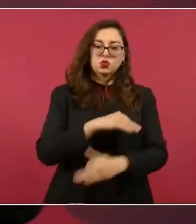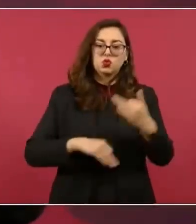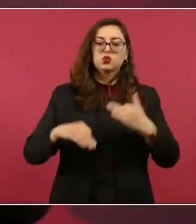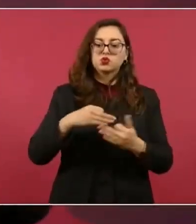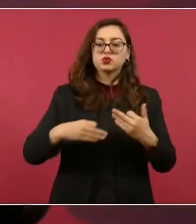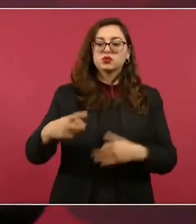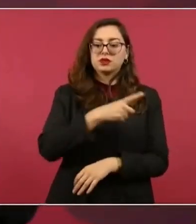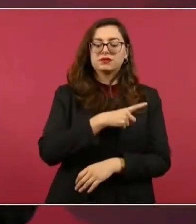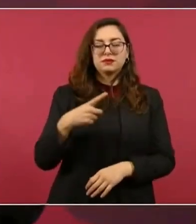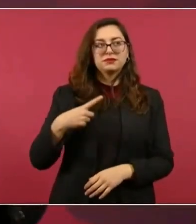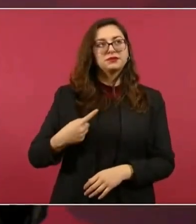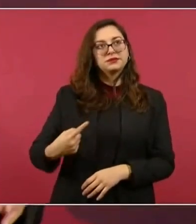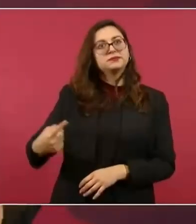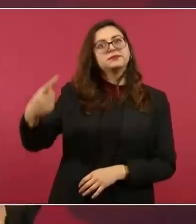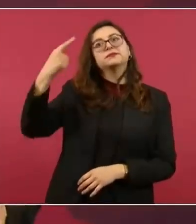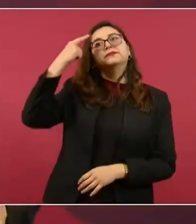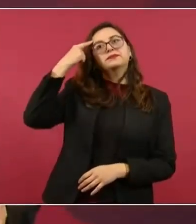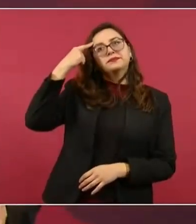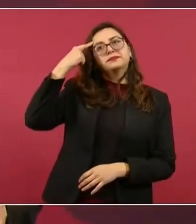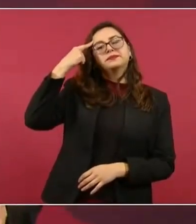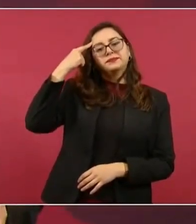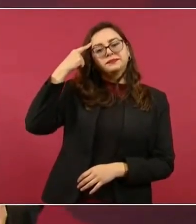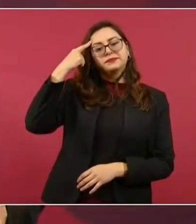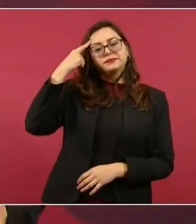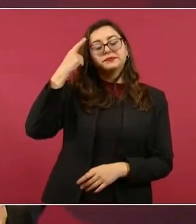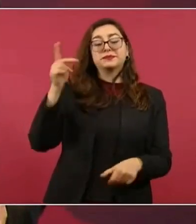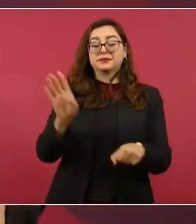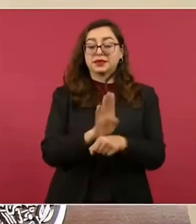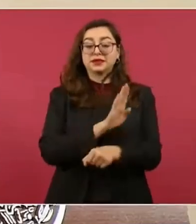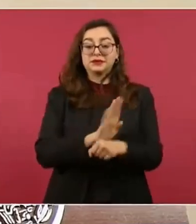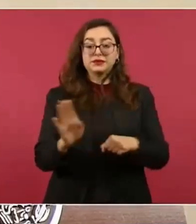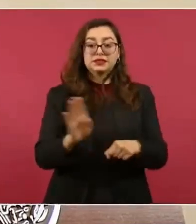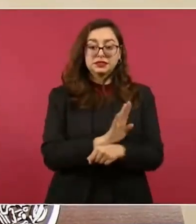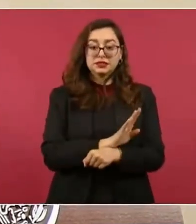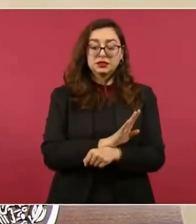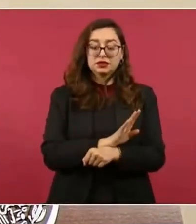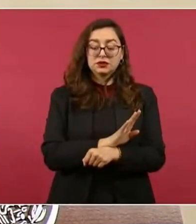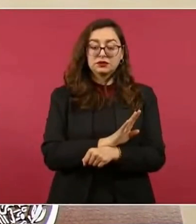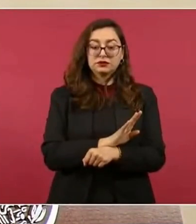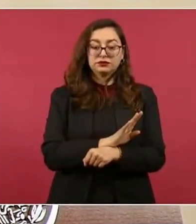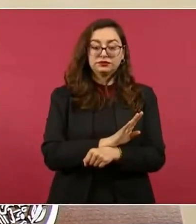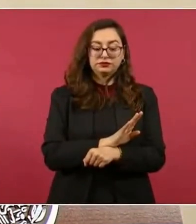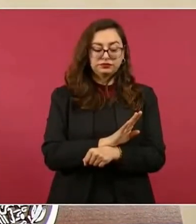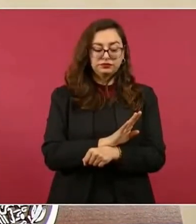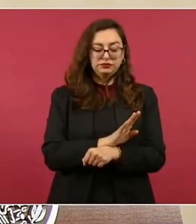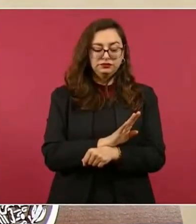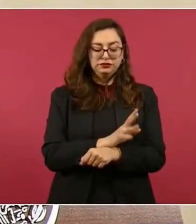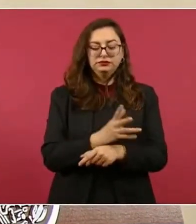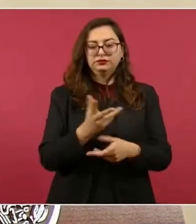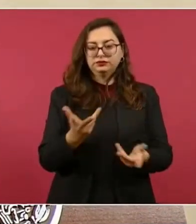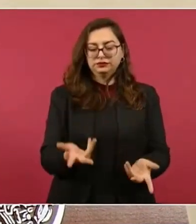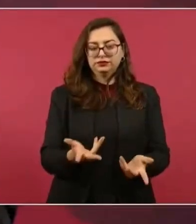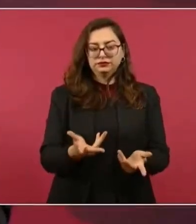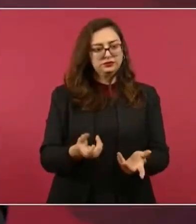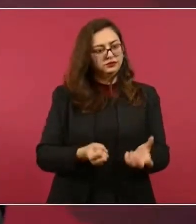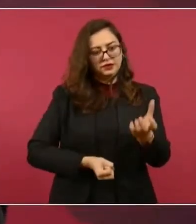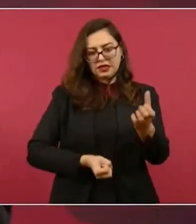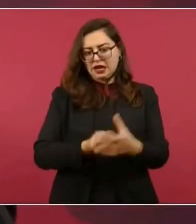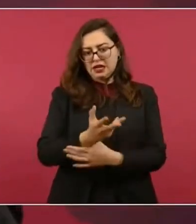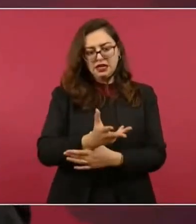que se mande pues un mensaje